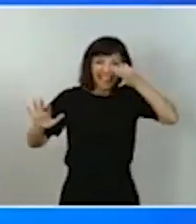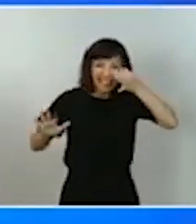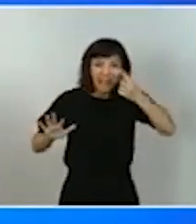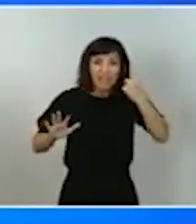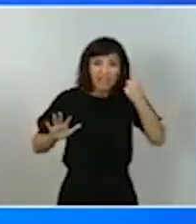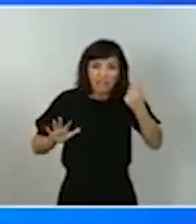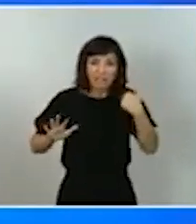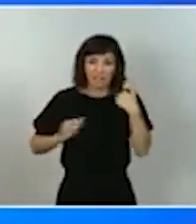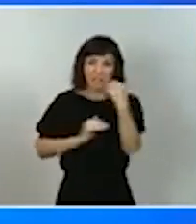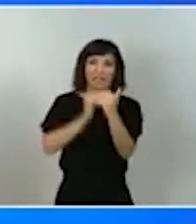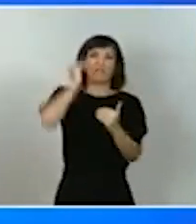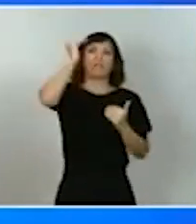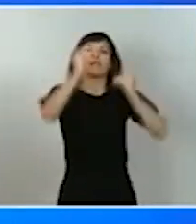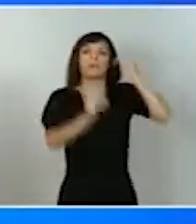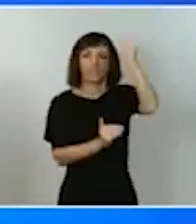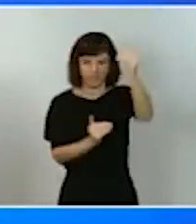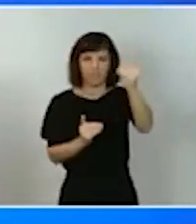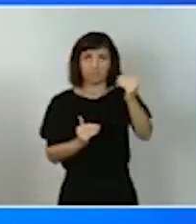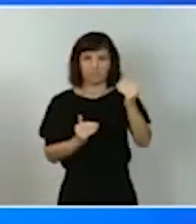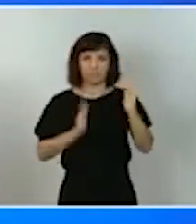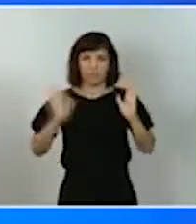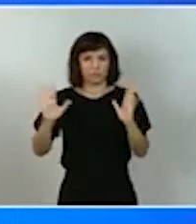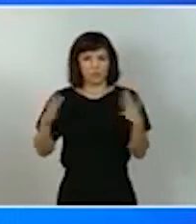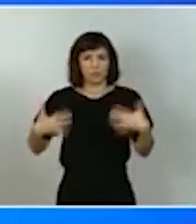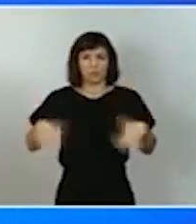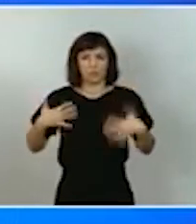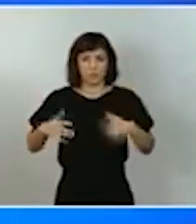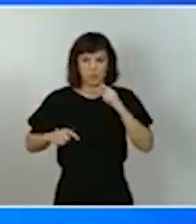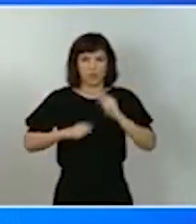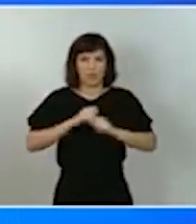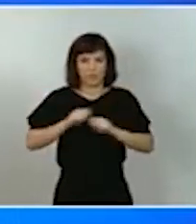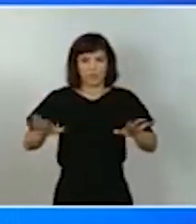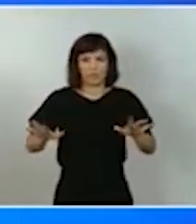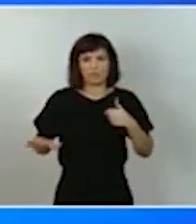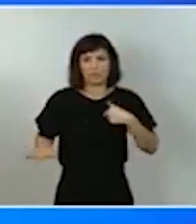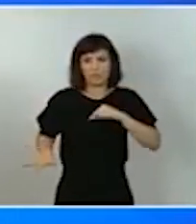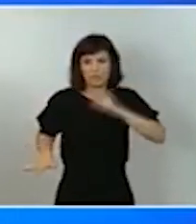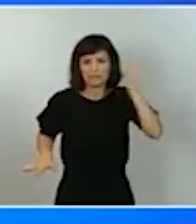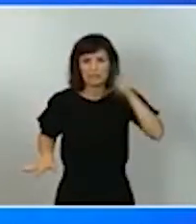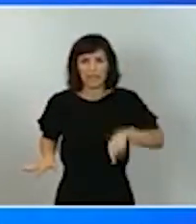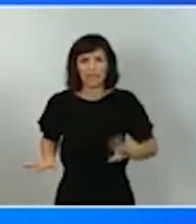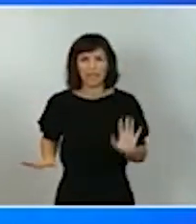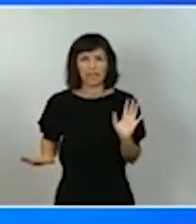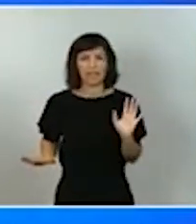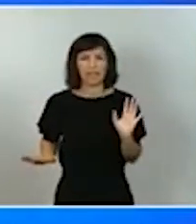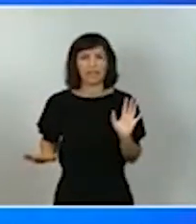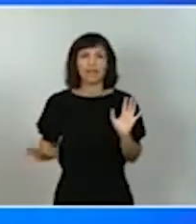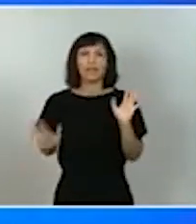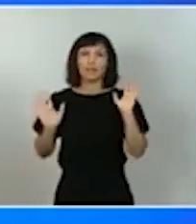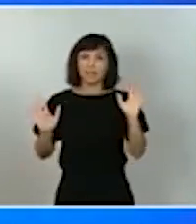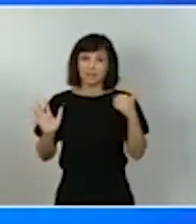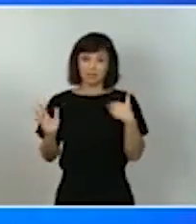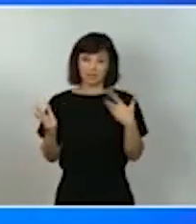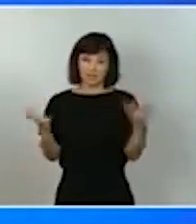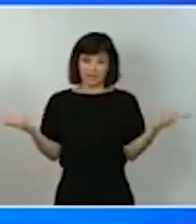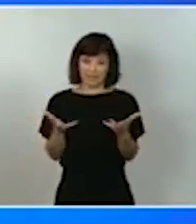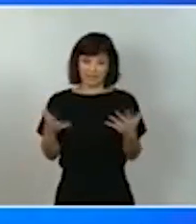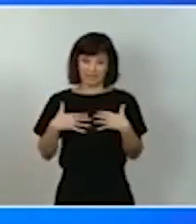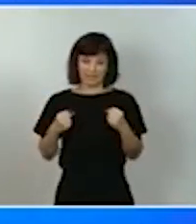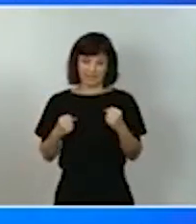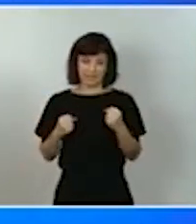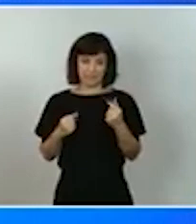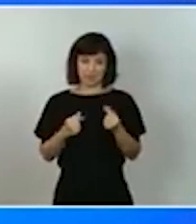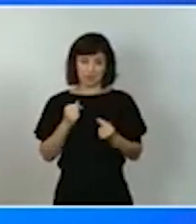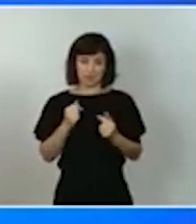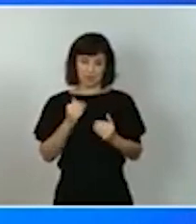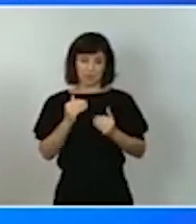al que nos arrastró la pandemia soy muy consciente de ello pero a la vez que superamos la emergencia debemos elevar la